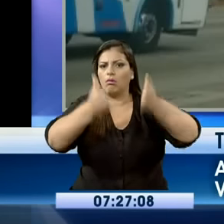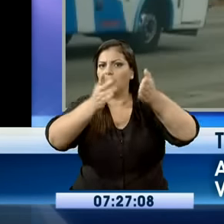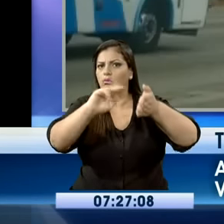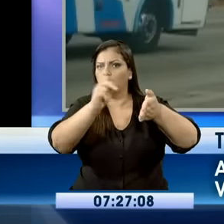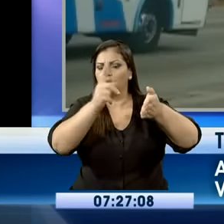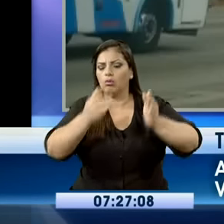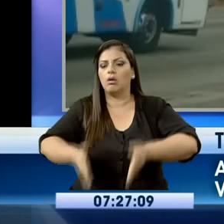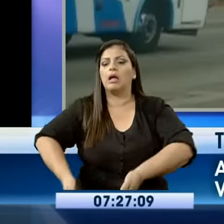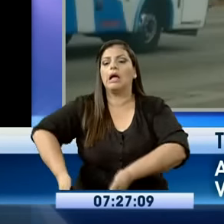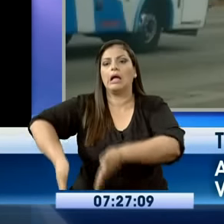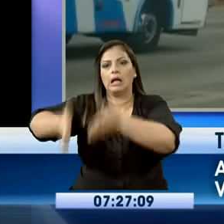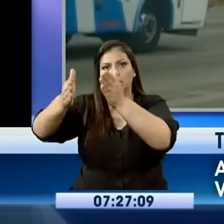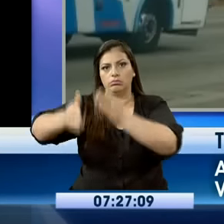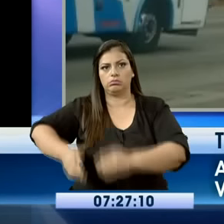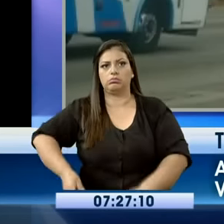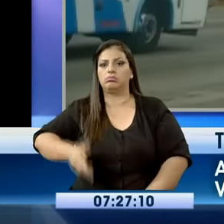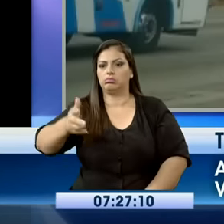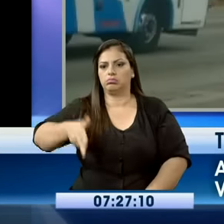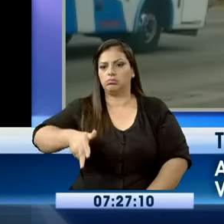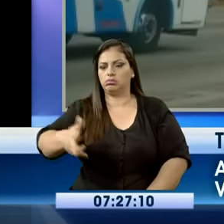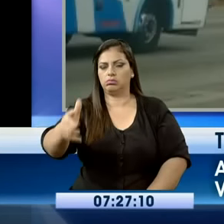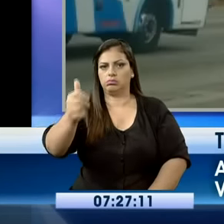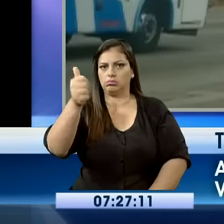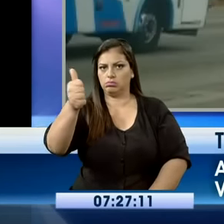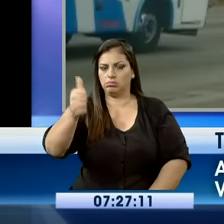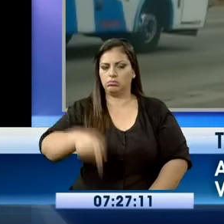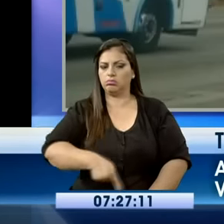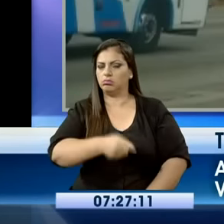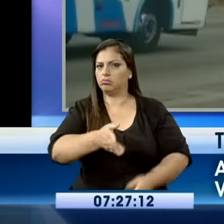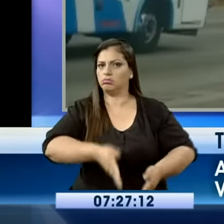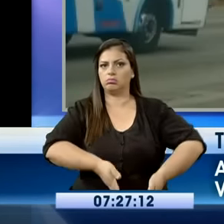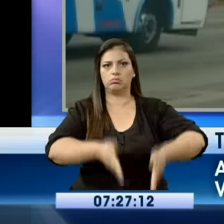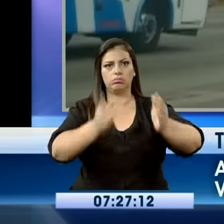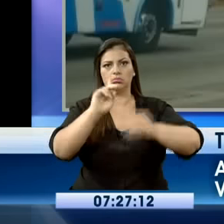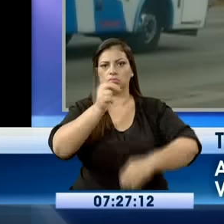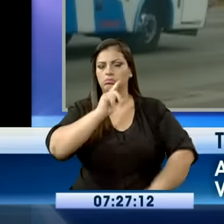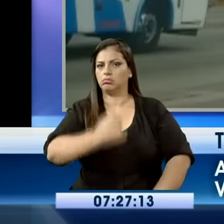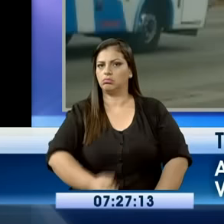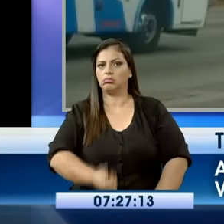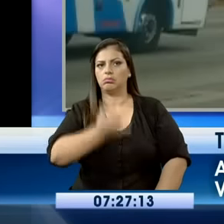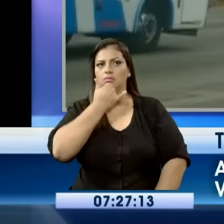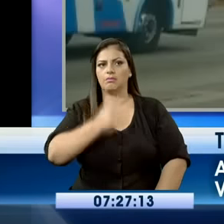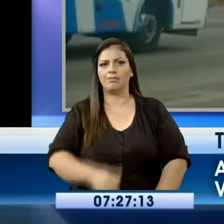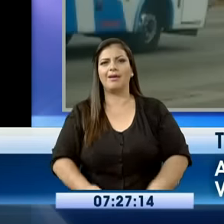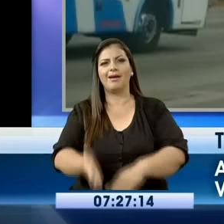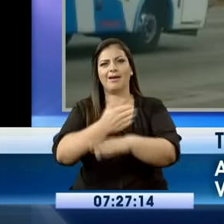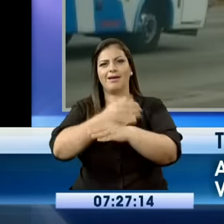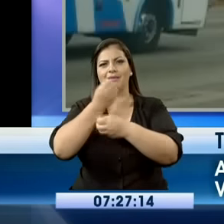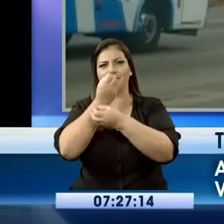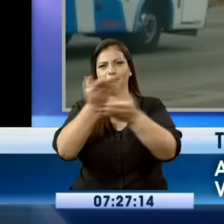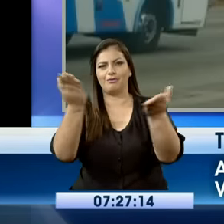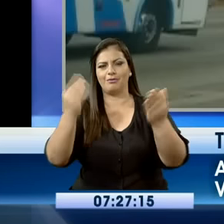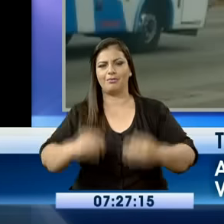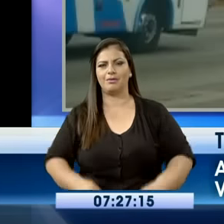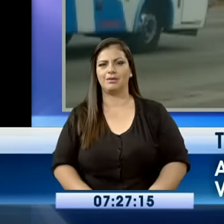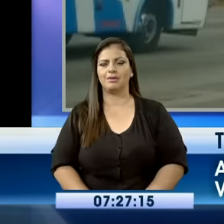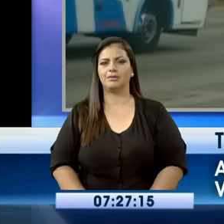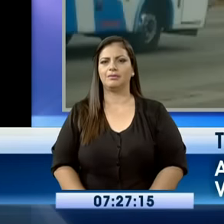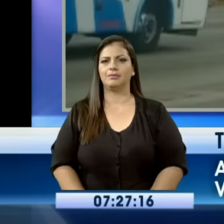Claro. Ahí pueden corretear. El otro día decíamos, esa, esa, esa, esa de un poema de,